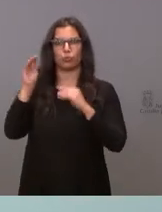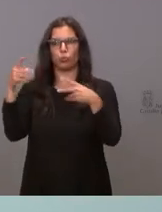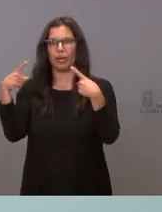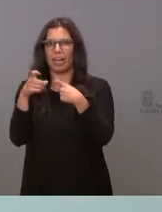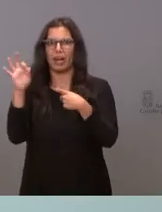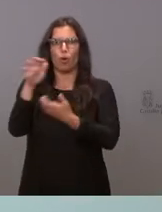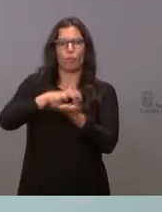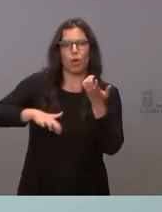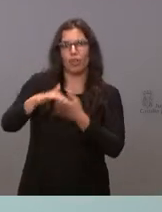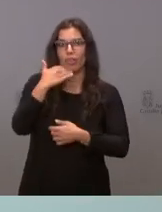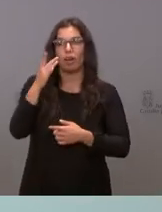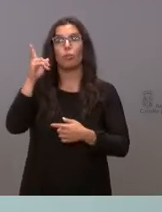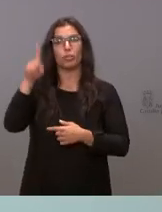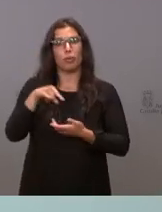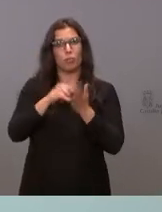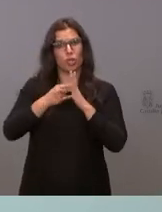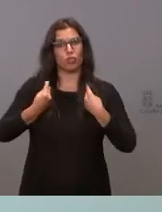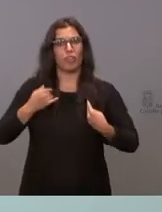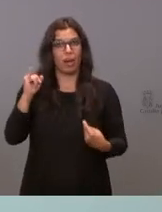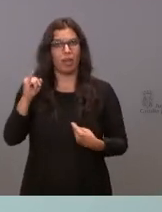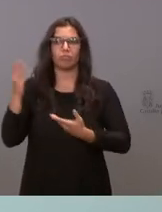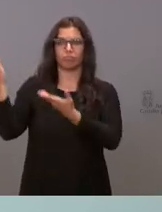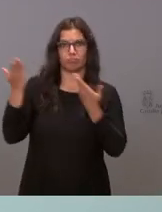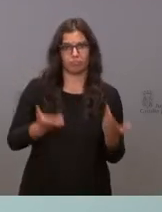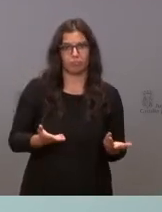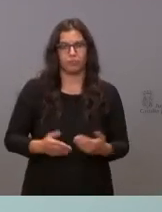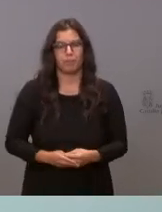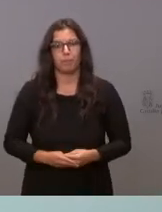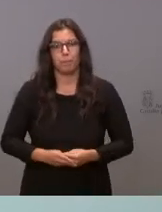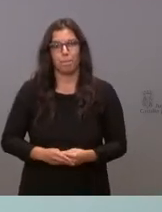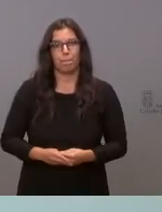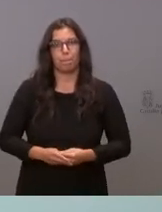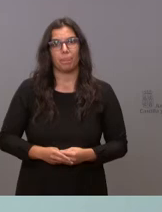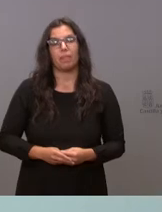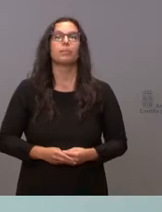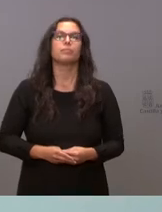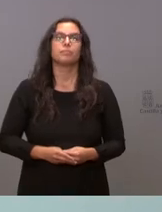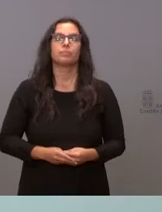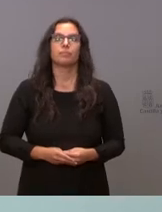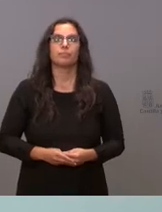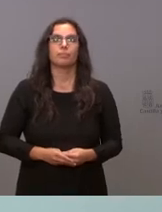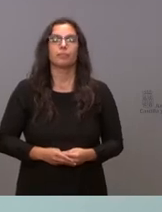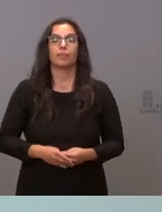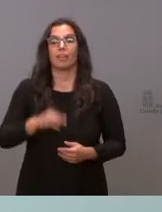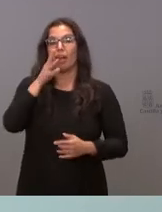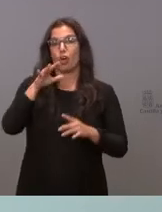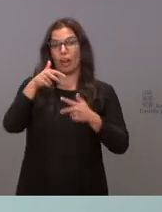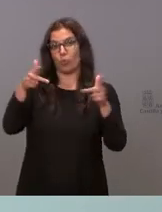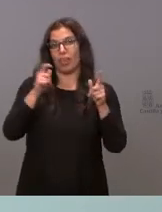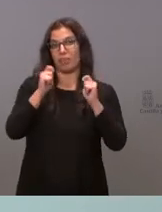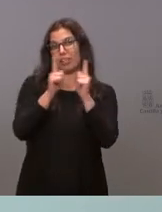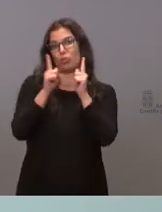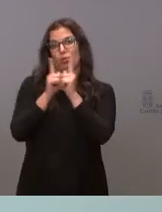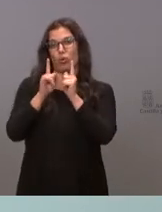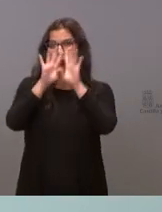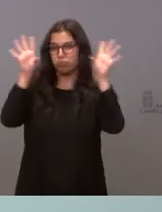personas que tienen proyectos vitales concretos. Es difícil relatar en una rueda de prensa todas y cada una